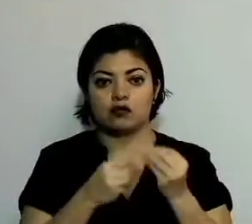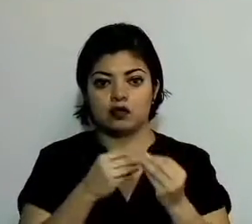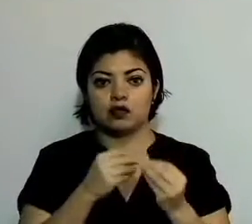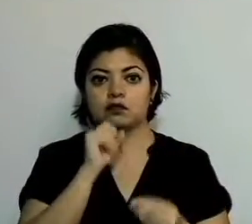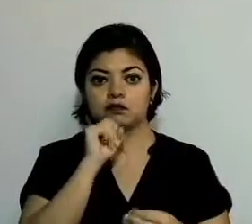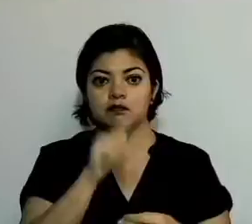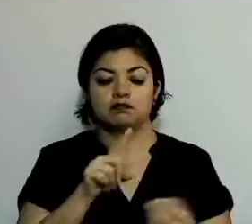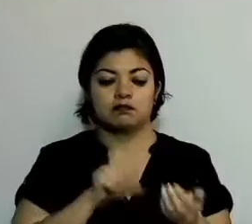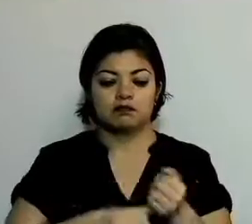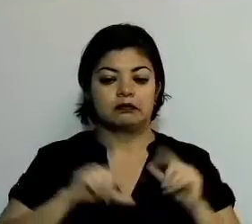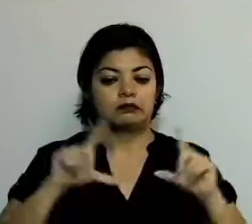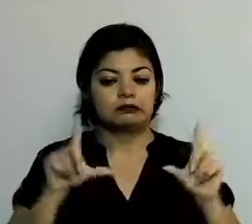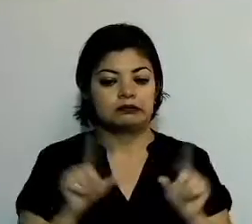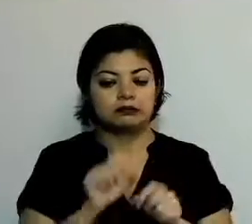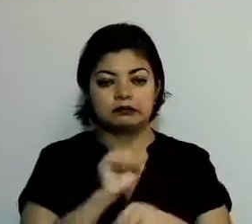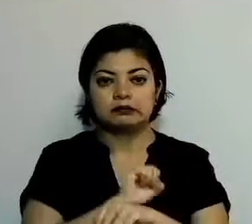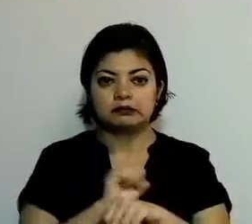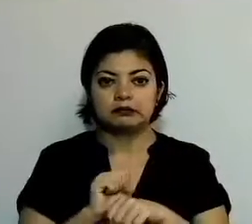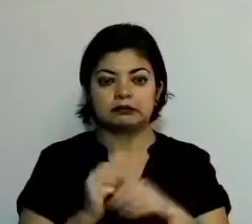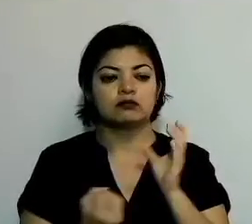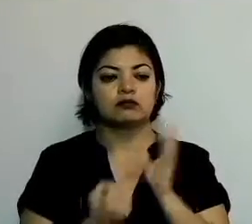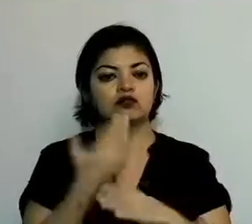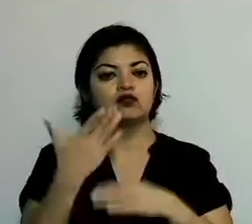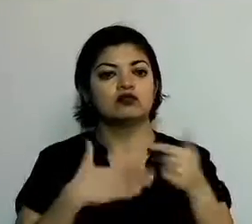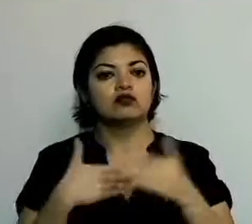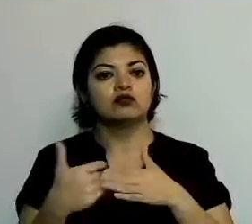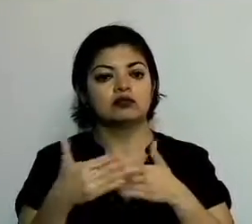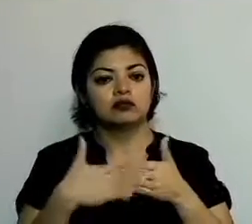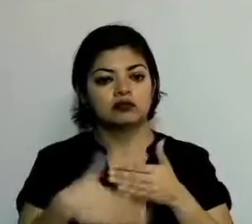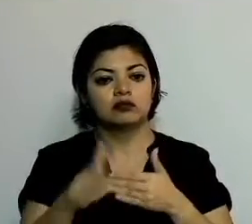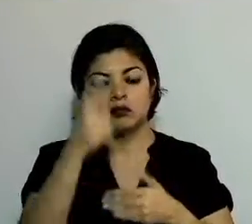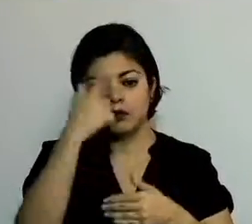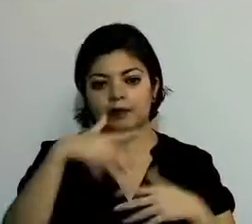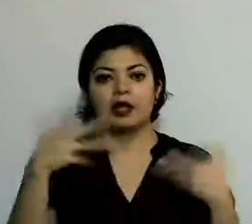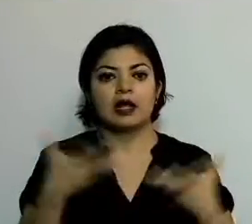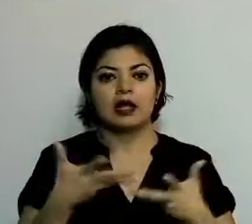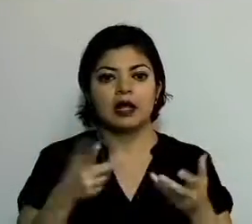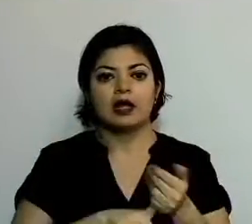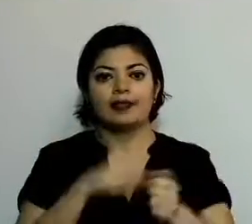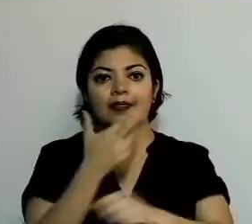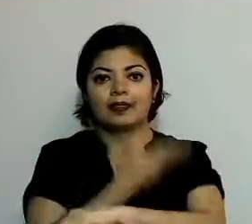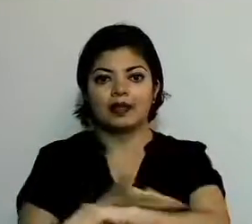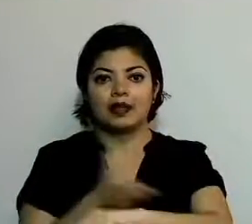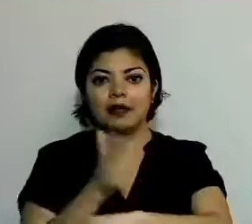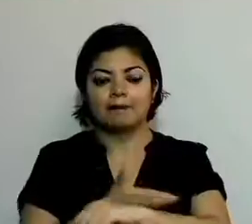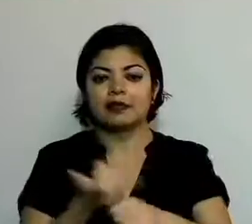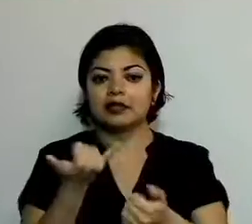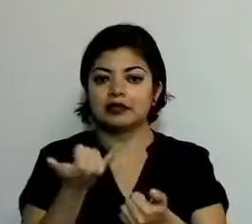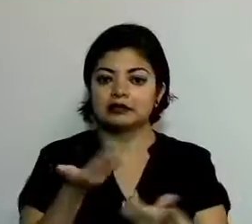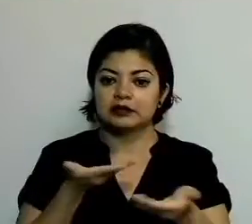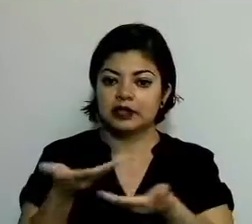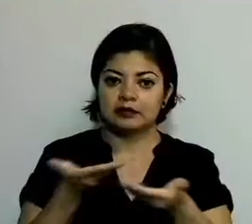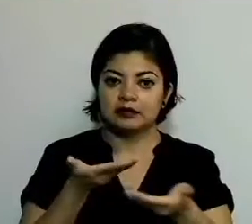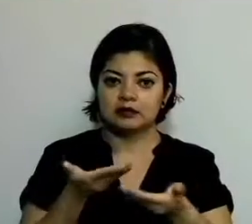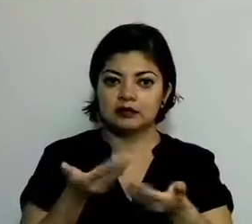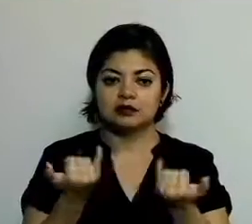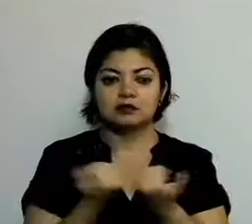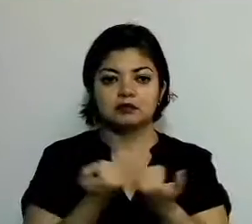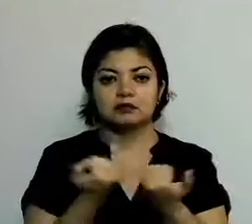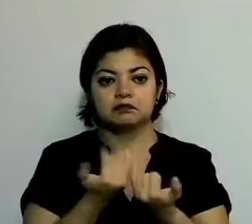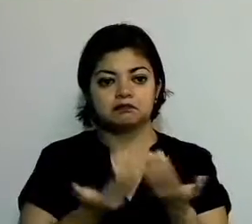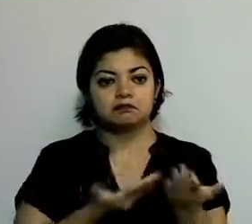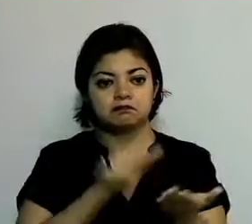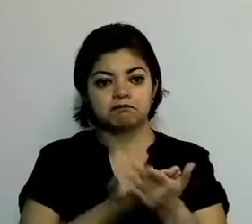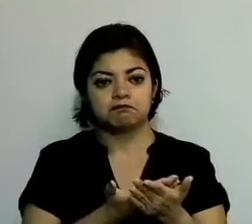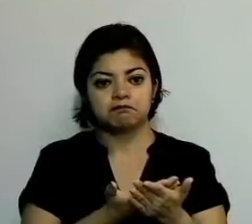de la simplificación y modernización para la realización de trámites y servicios, como lo propone la